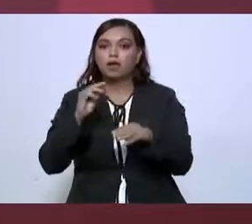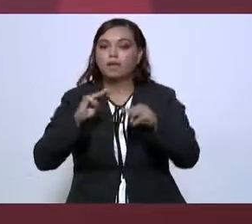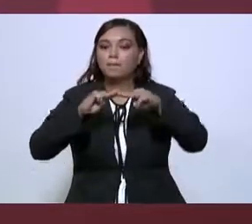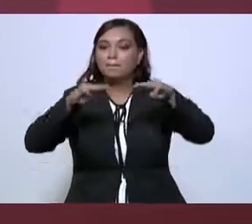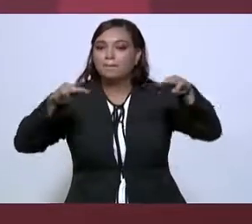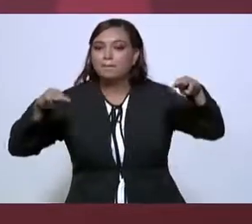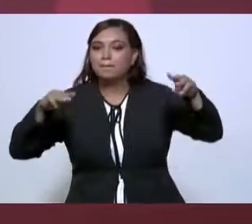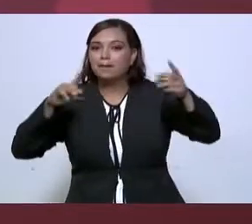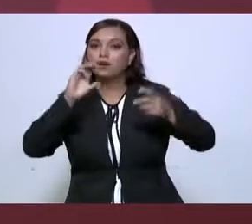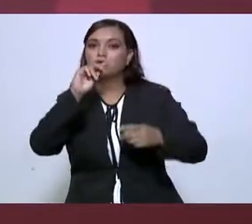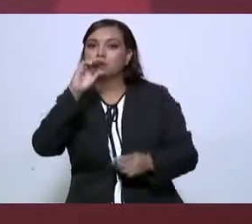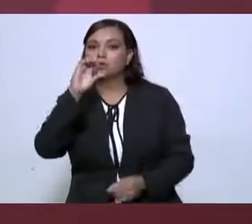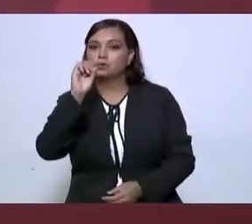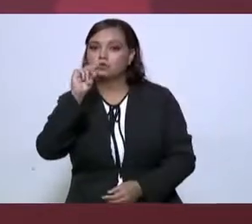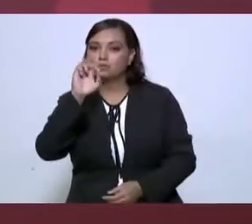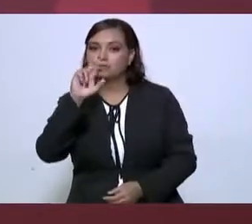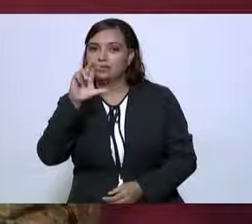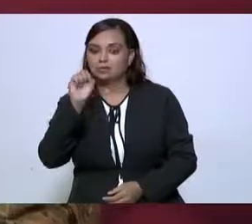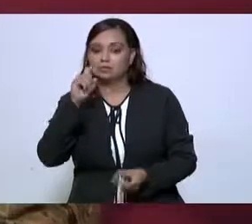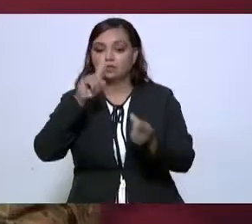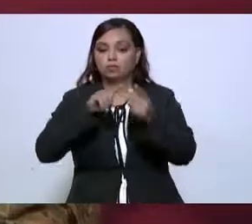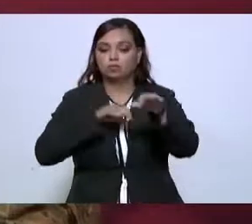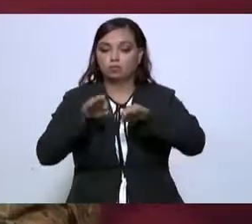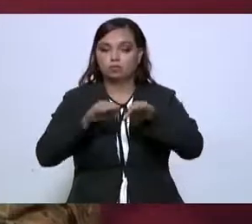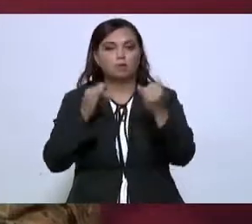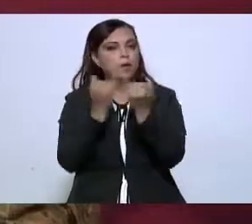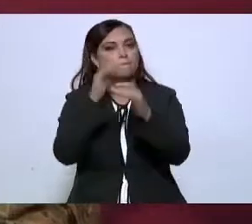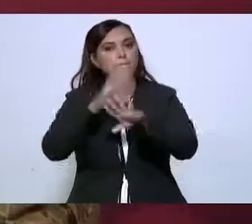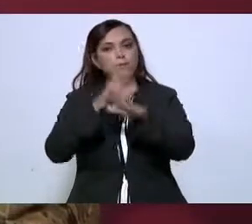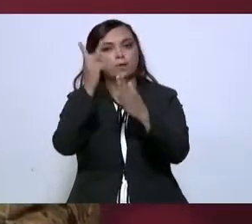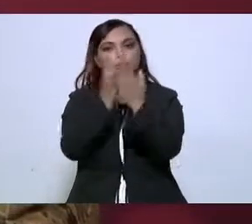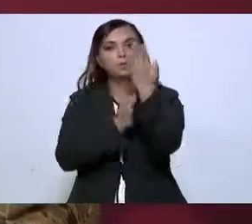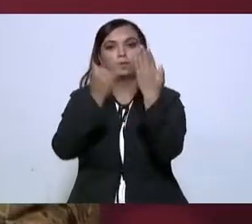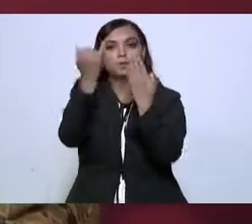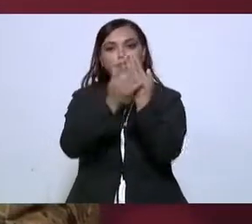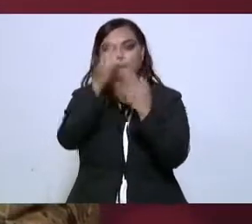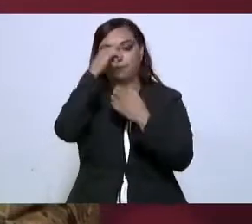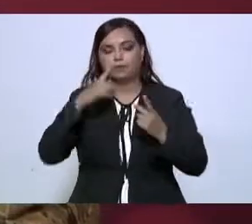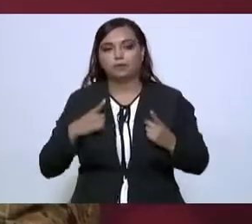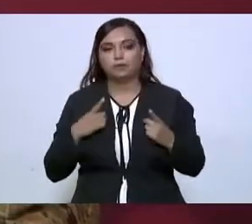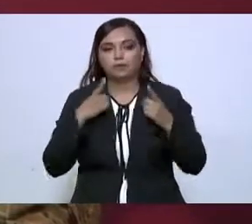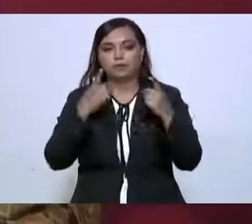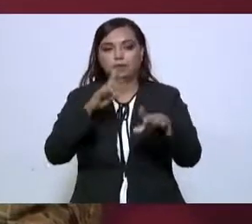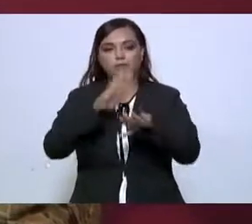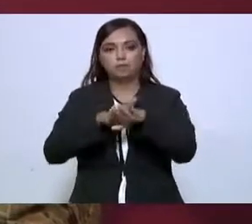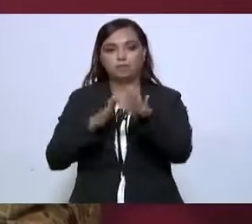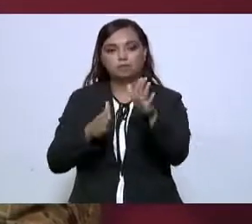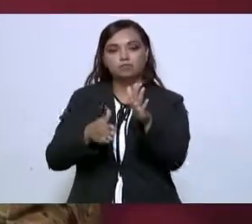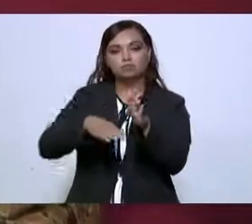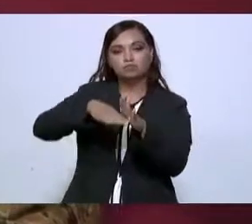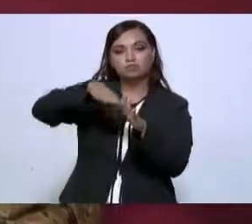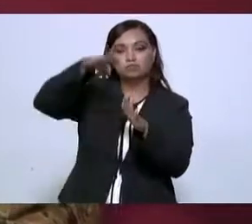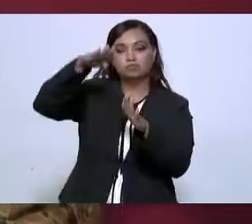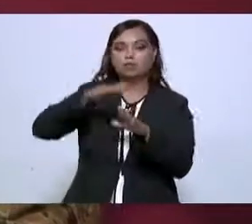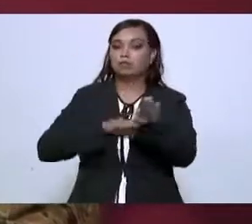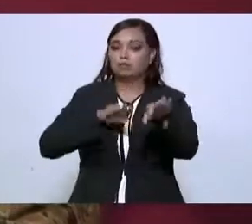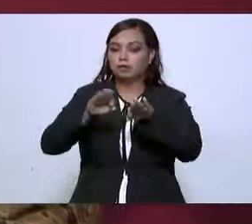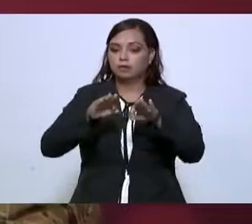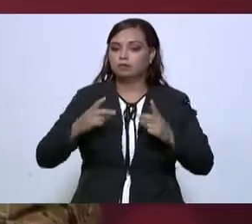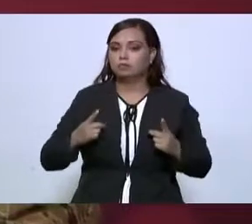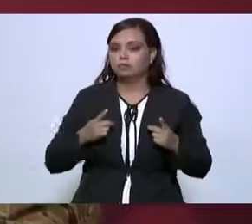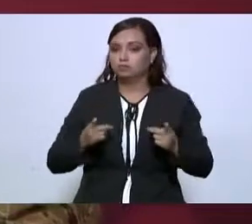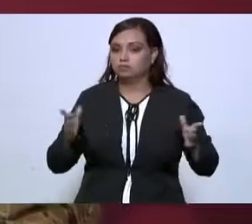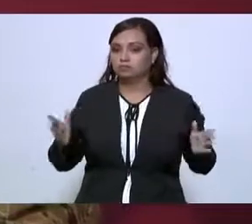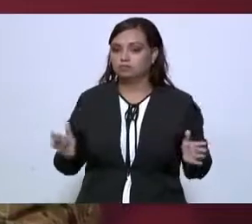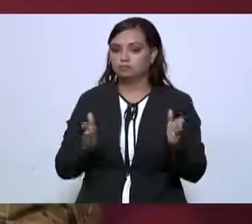las donde trabajamos. Y desde luego proyectos para incrementar los empleos y